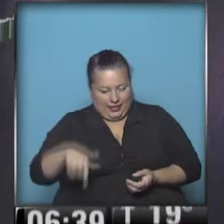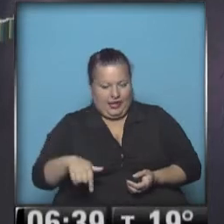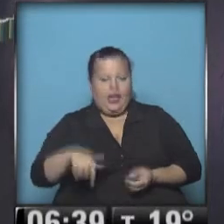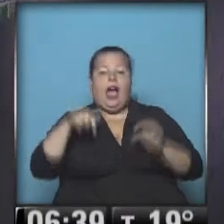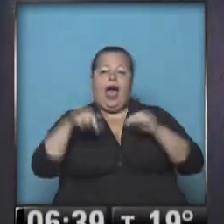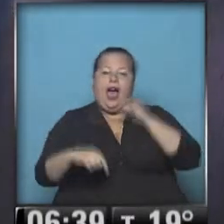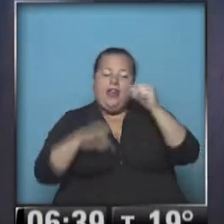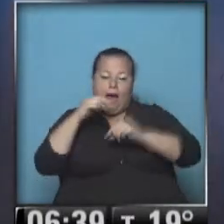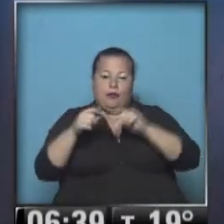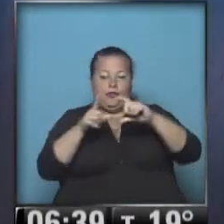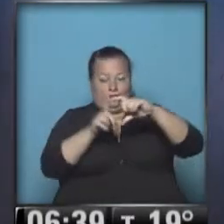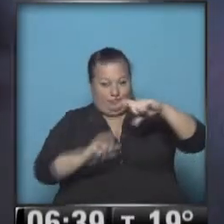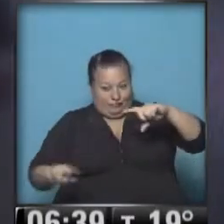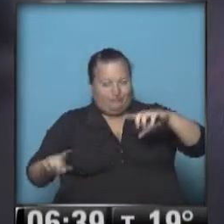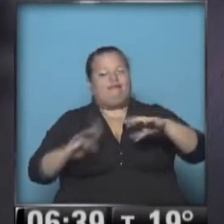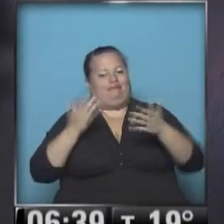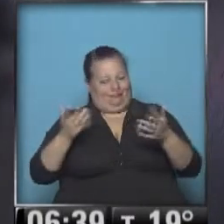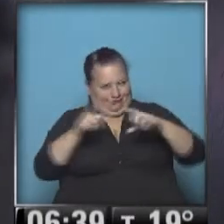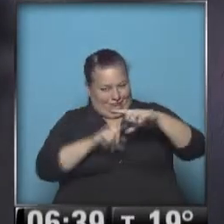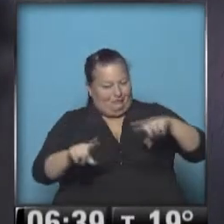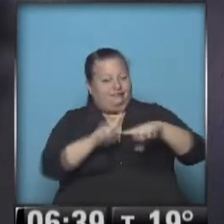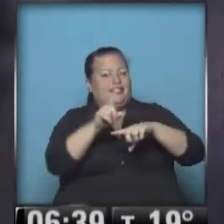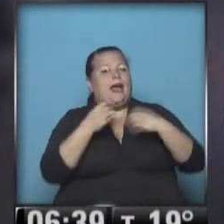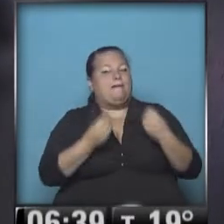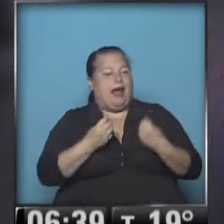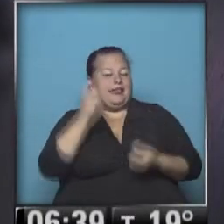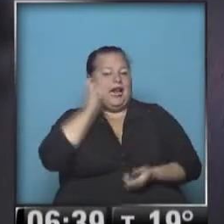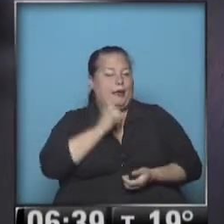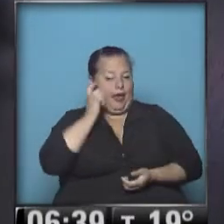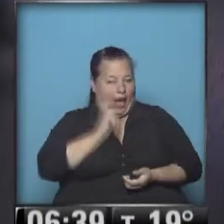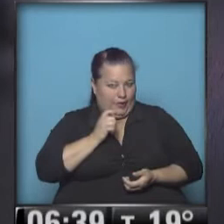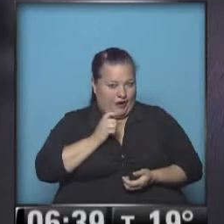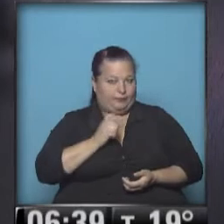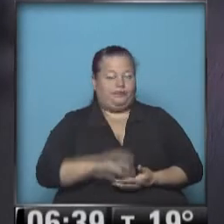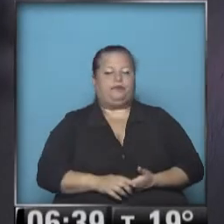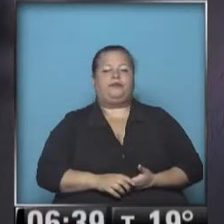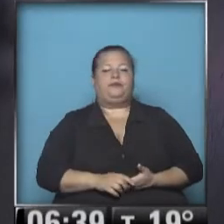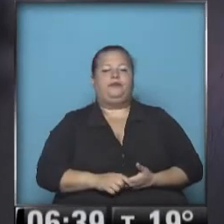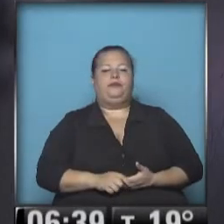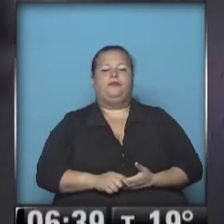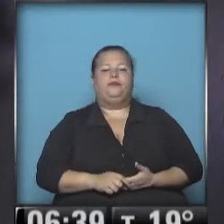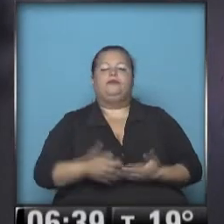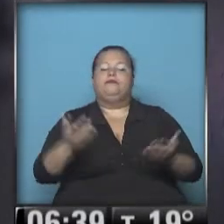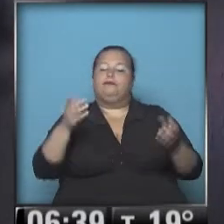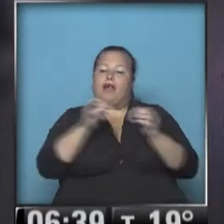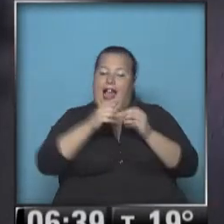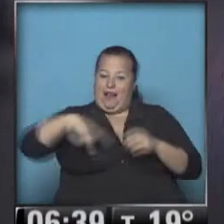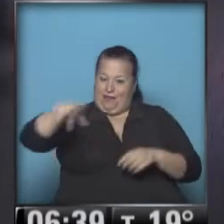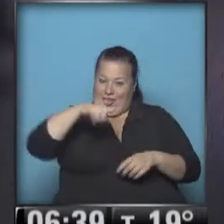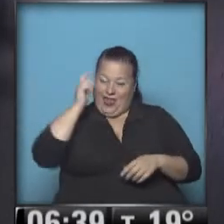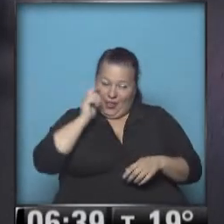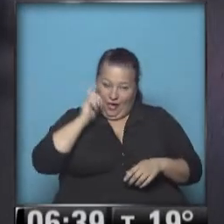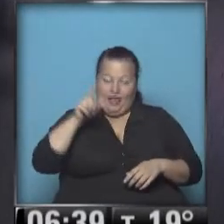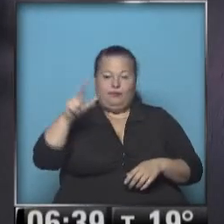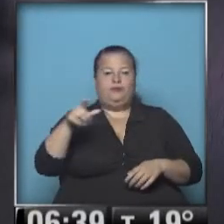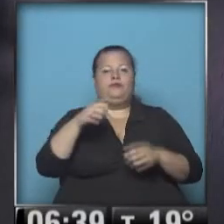Y vamos lentamente avanzando. Sí, qué pasa Comodoro Rivadavia, queridos amigos, allí está